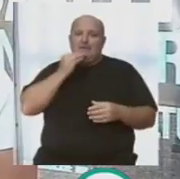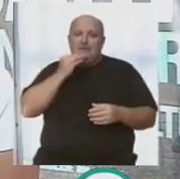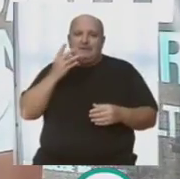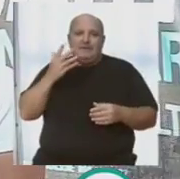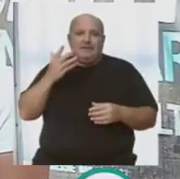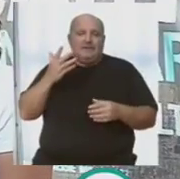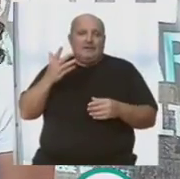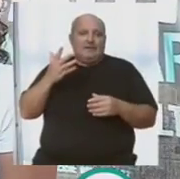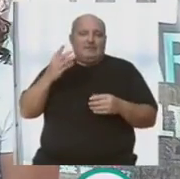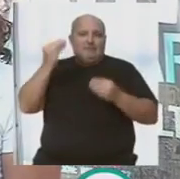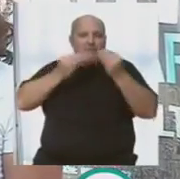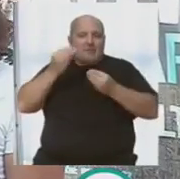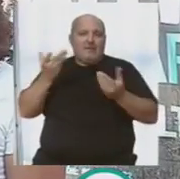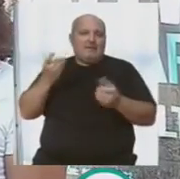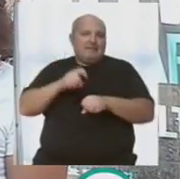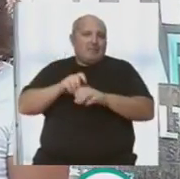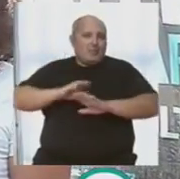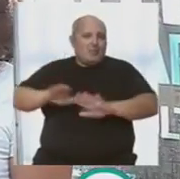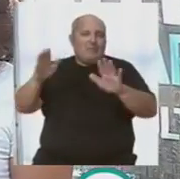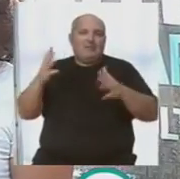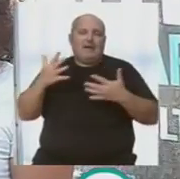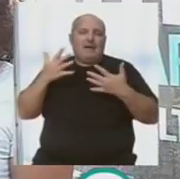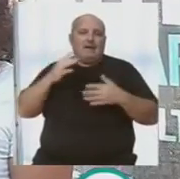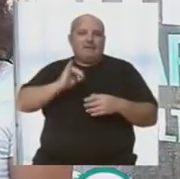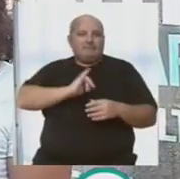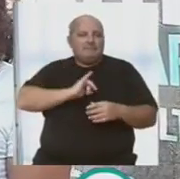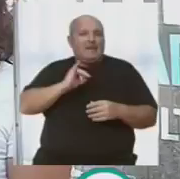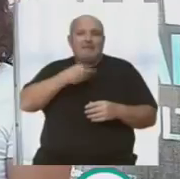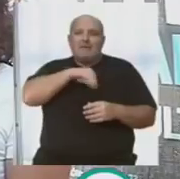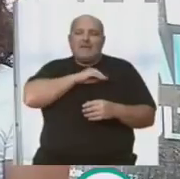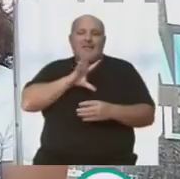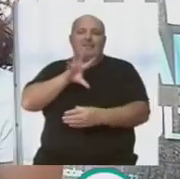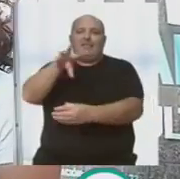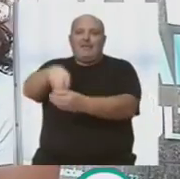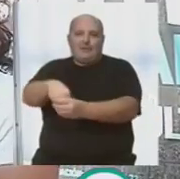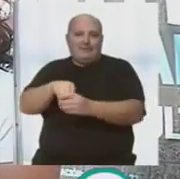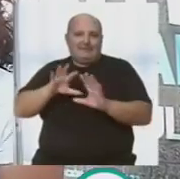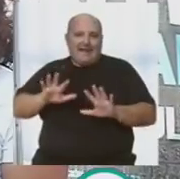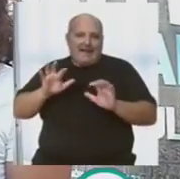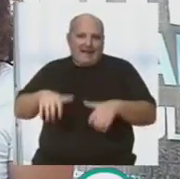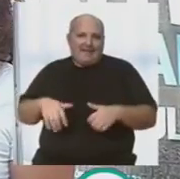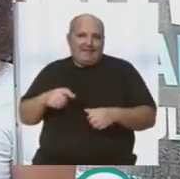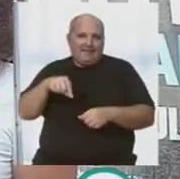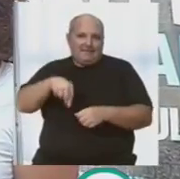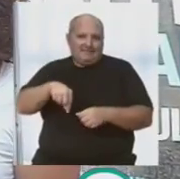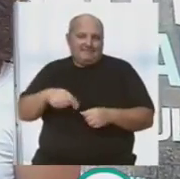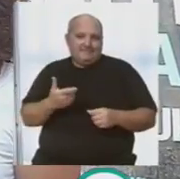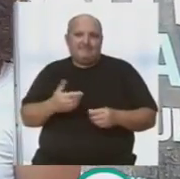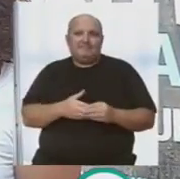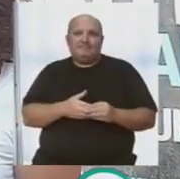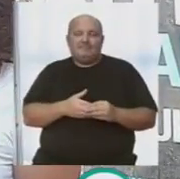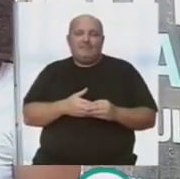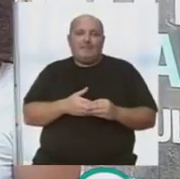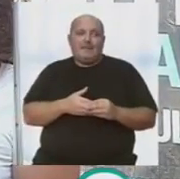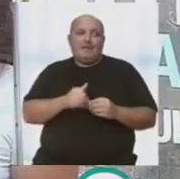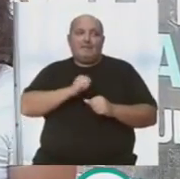la forma de pensar, toda, digamos, todo lo que España en general está en Cádiz concentrado en pequeñas dosis.